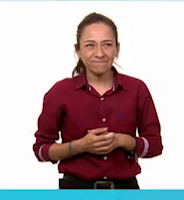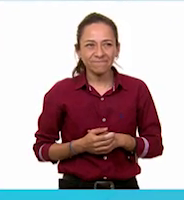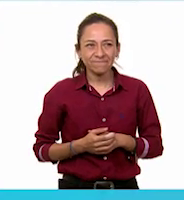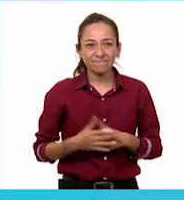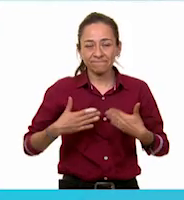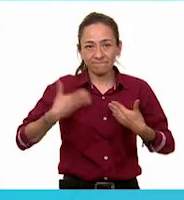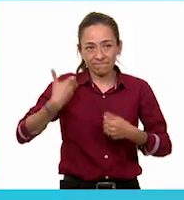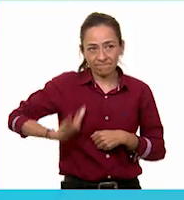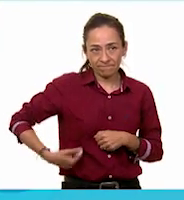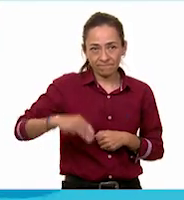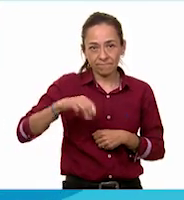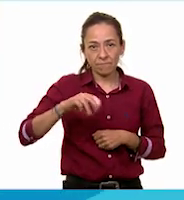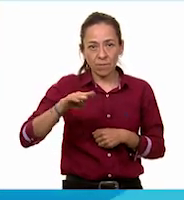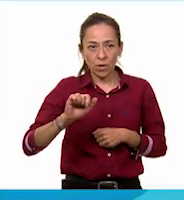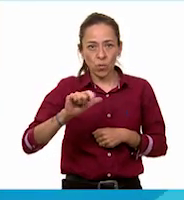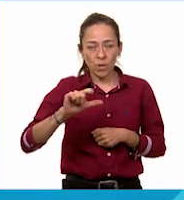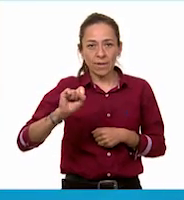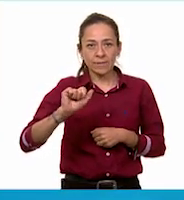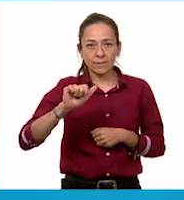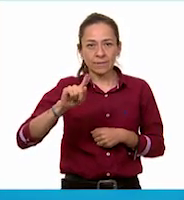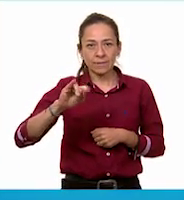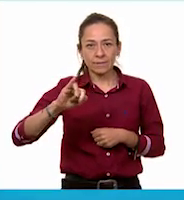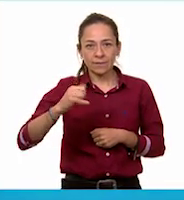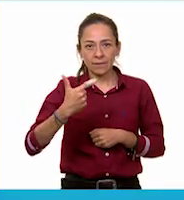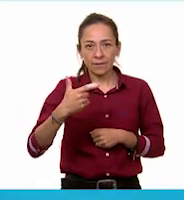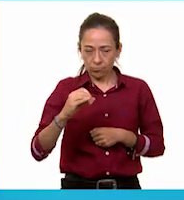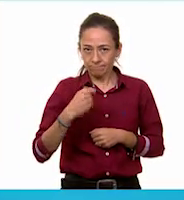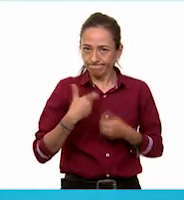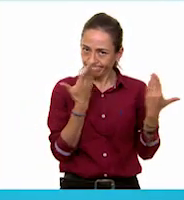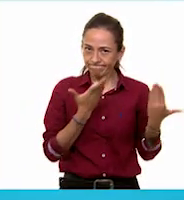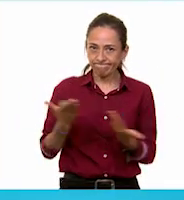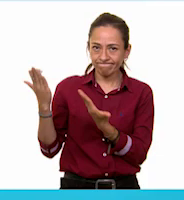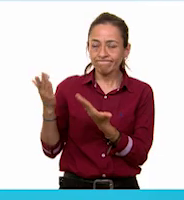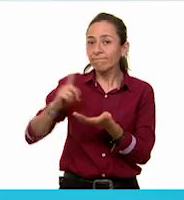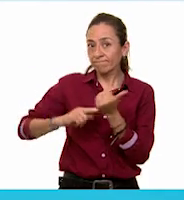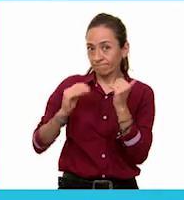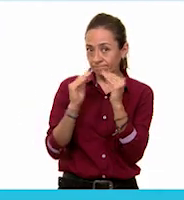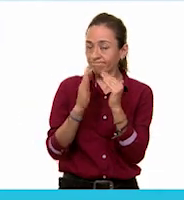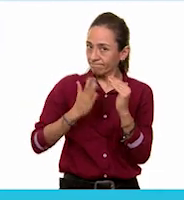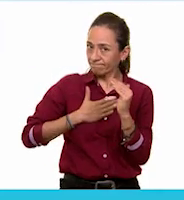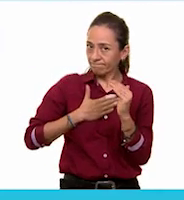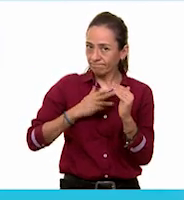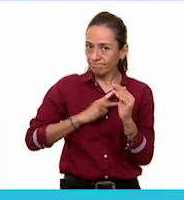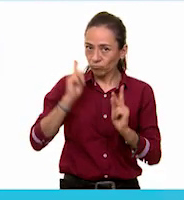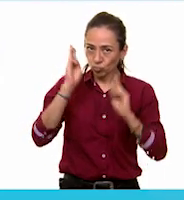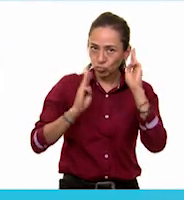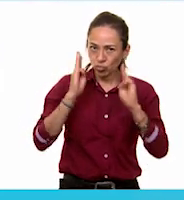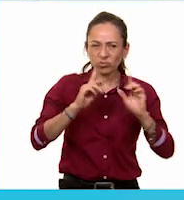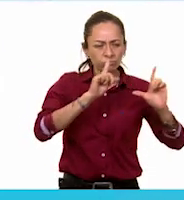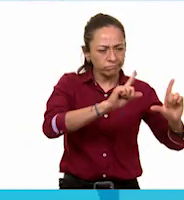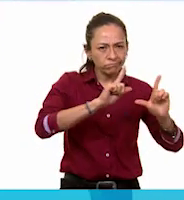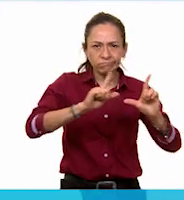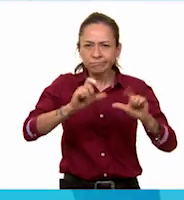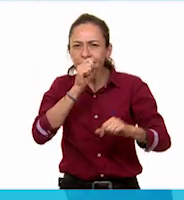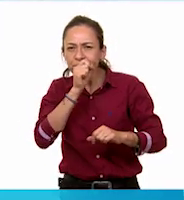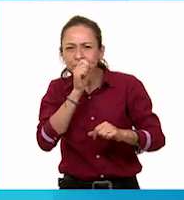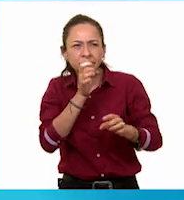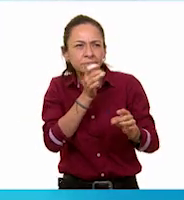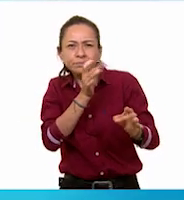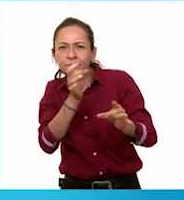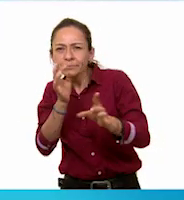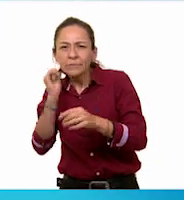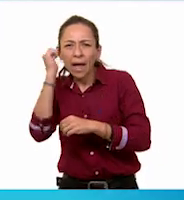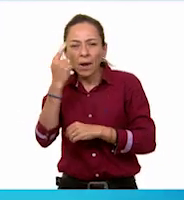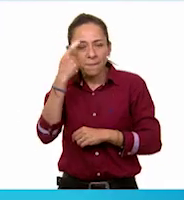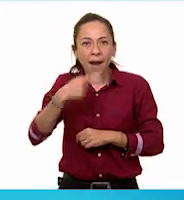Mi nombre es Manuel Santiago y les quiero presentar mi museo en casa. Puse algunos letreros y señales para que se la